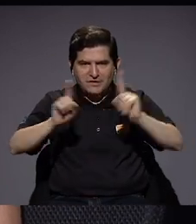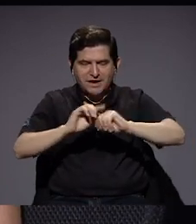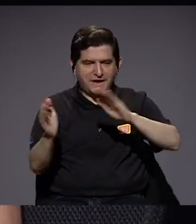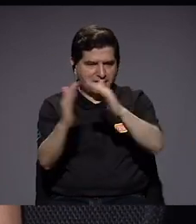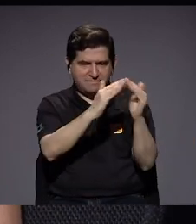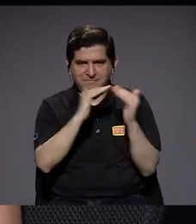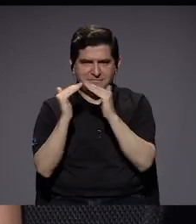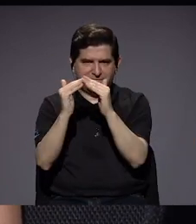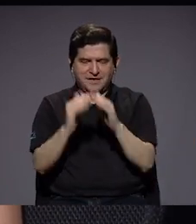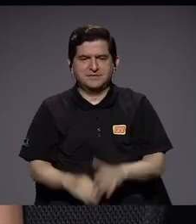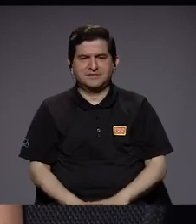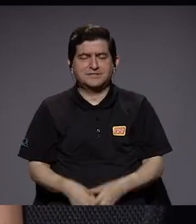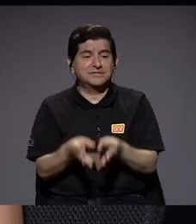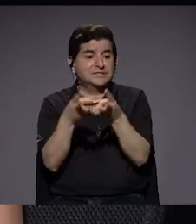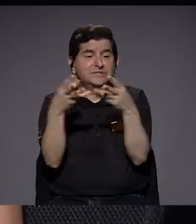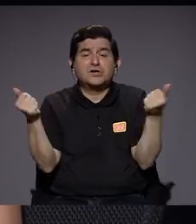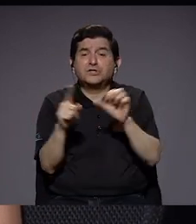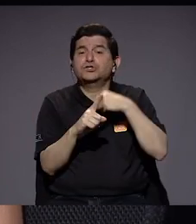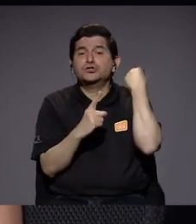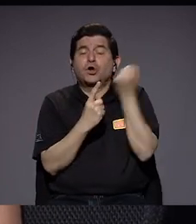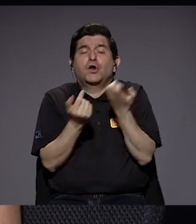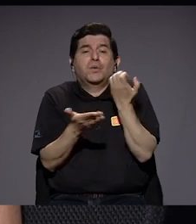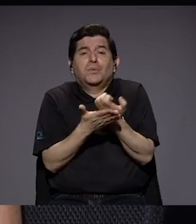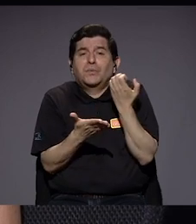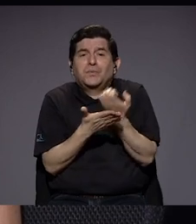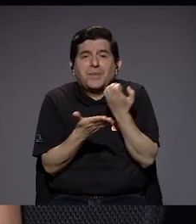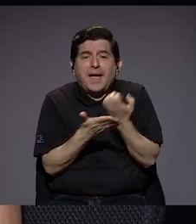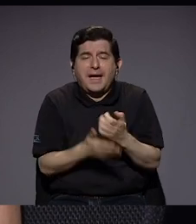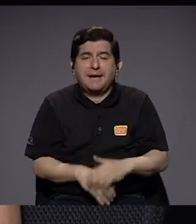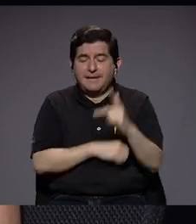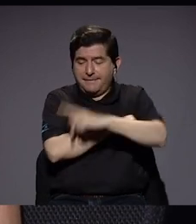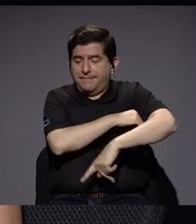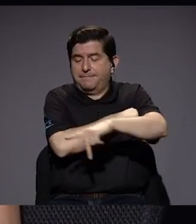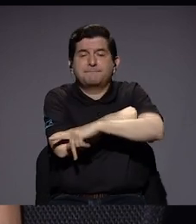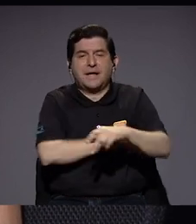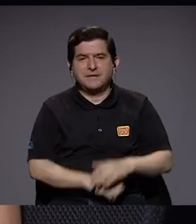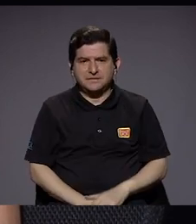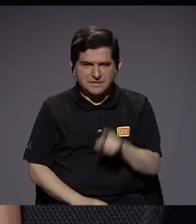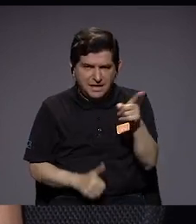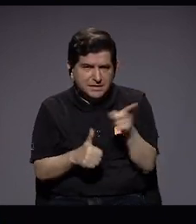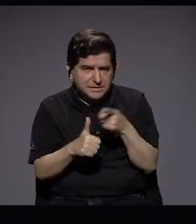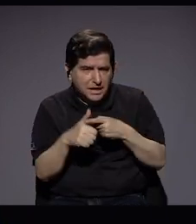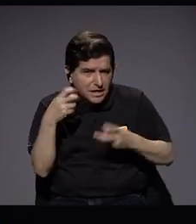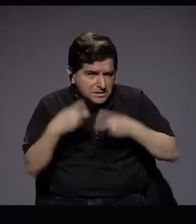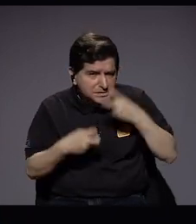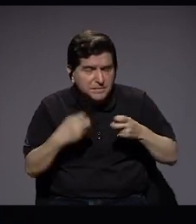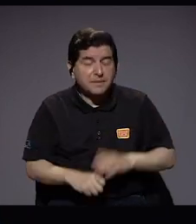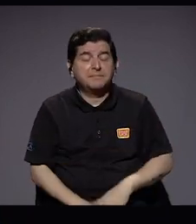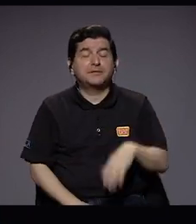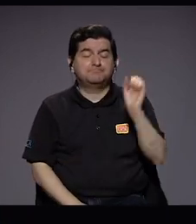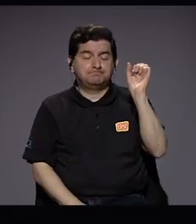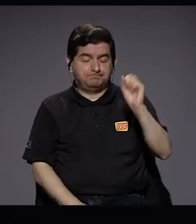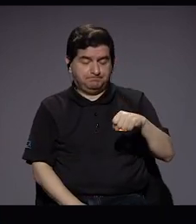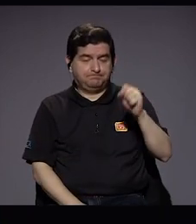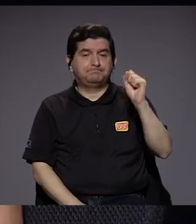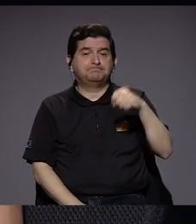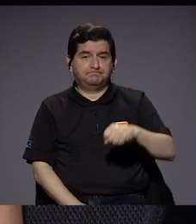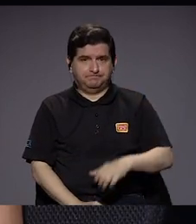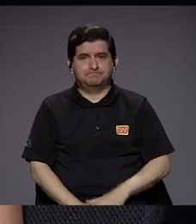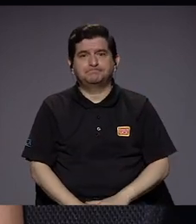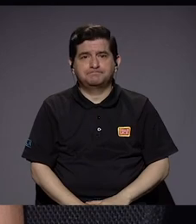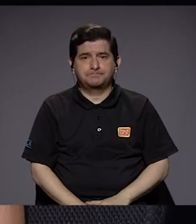distintas poblaciones en cómo resolver la situación económica del país. Ese sería el primer problema. parece que definitivamente